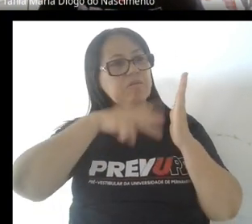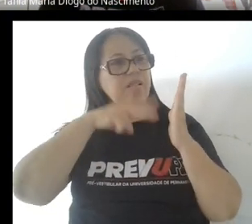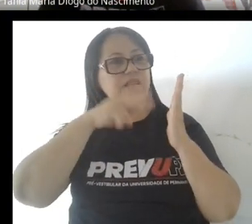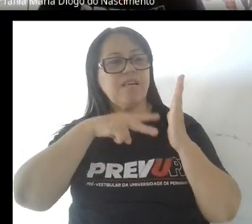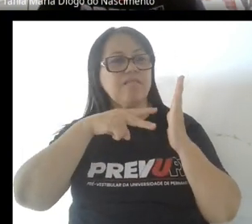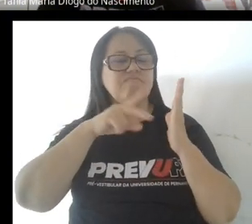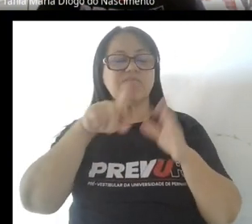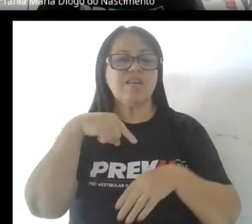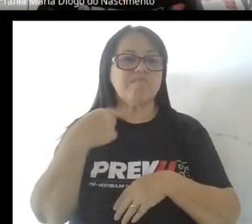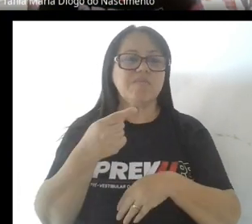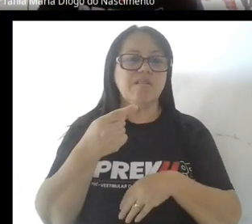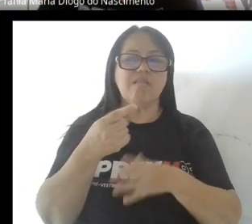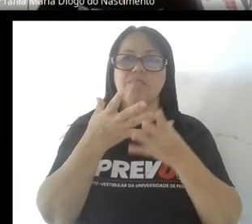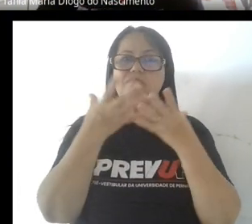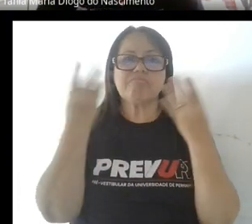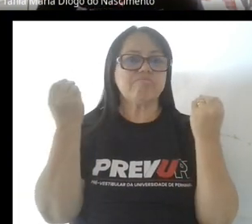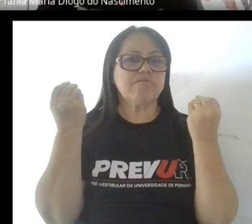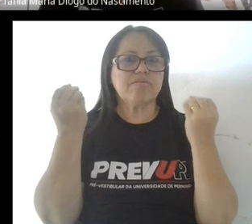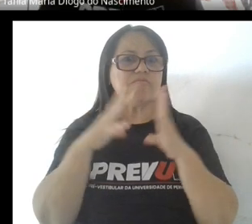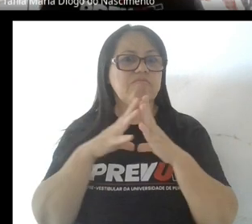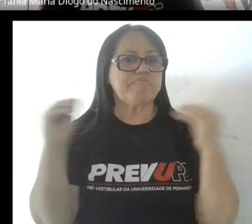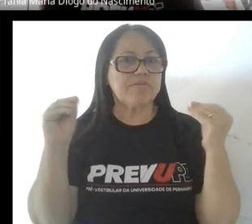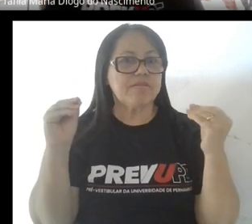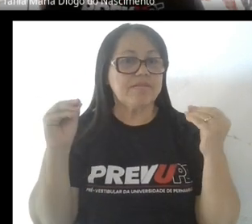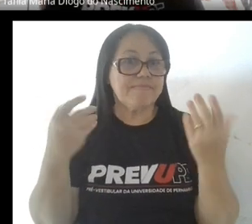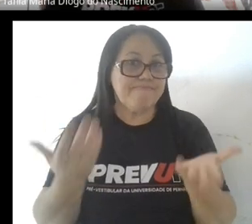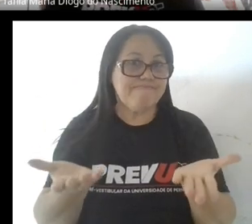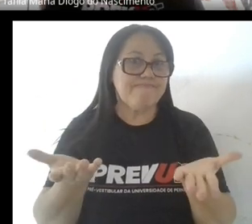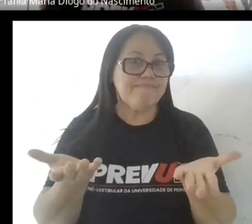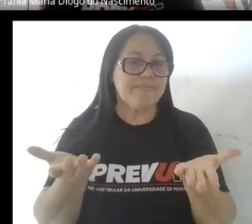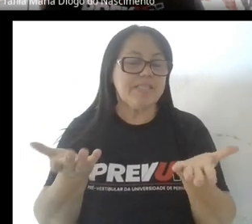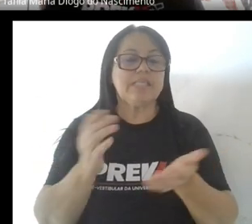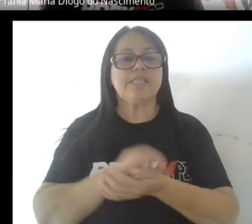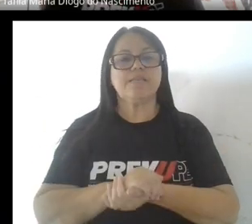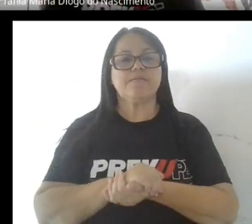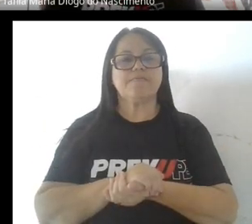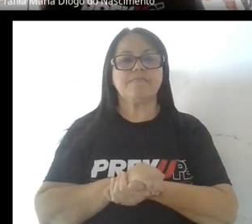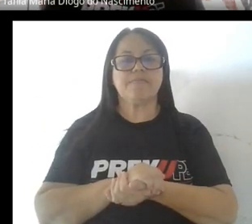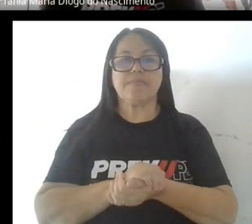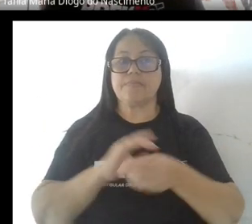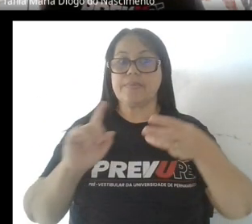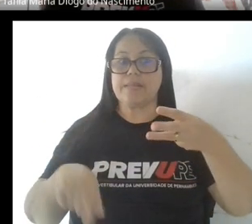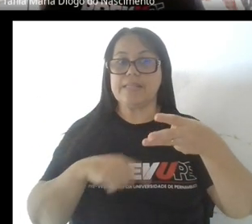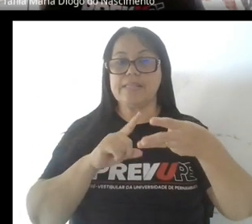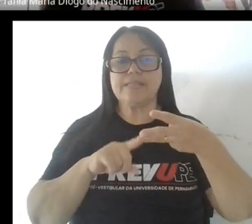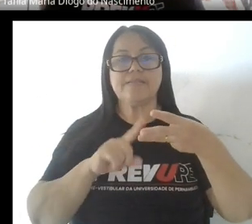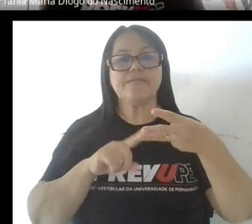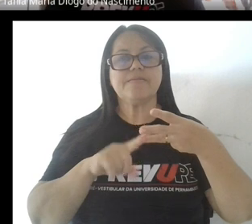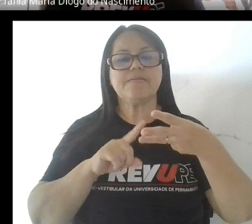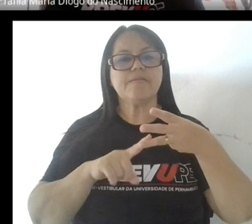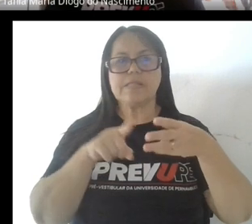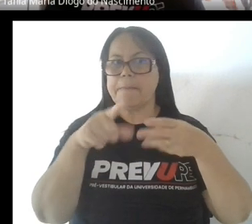y después se nos van, vamos a olvidarlas, ¿eh? En tercer punto,